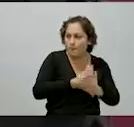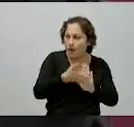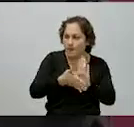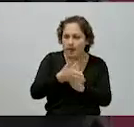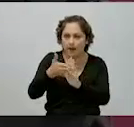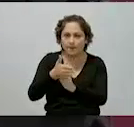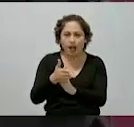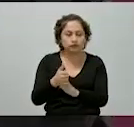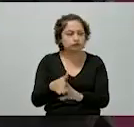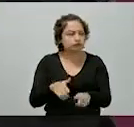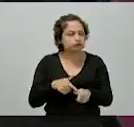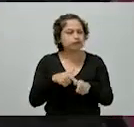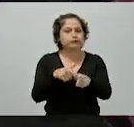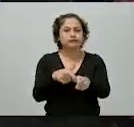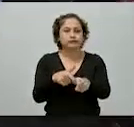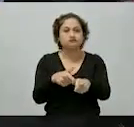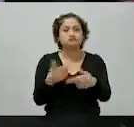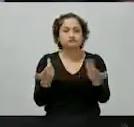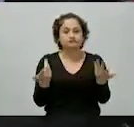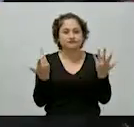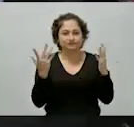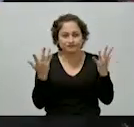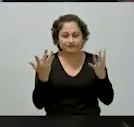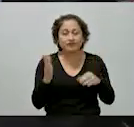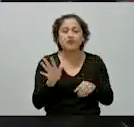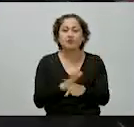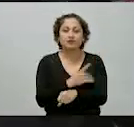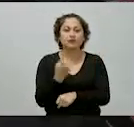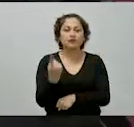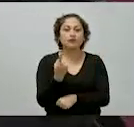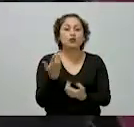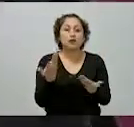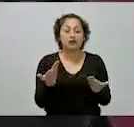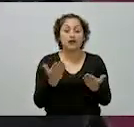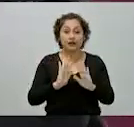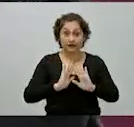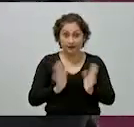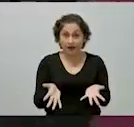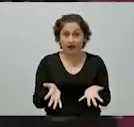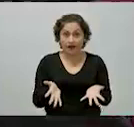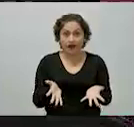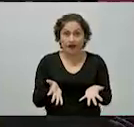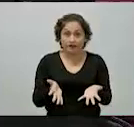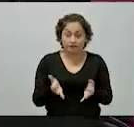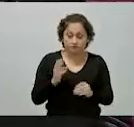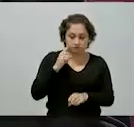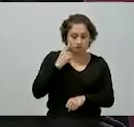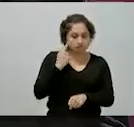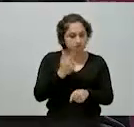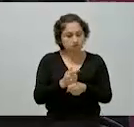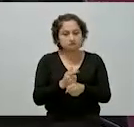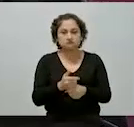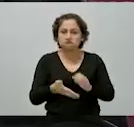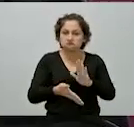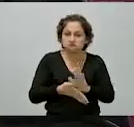que ya se tenga un buen ritmo,